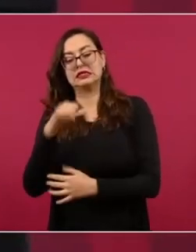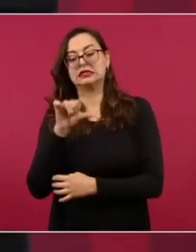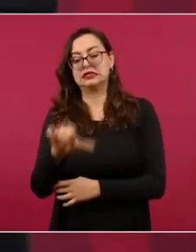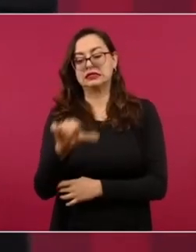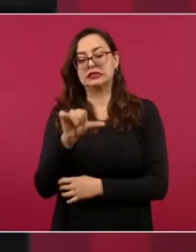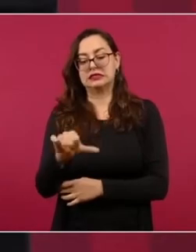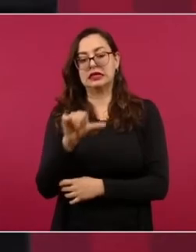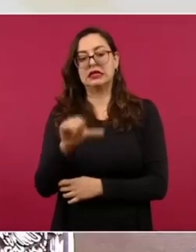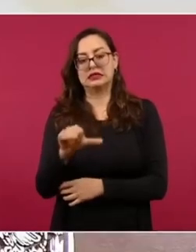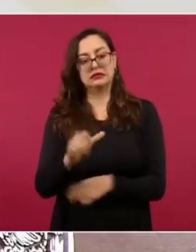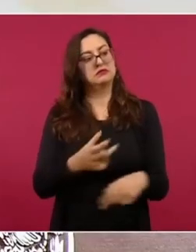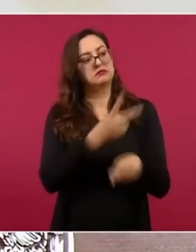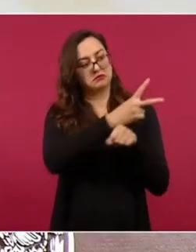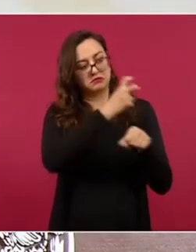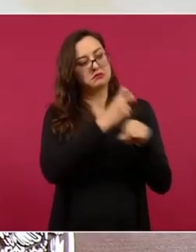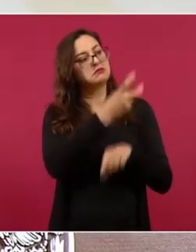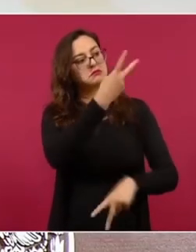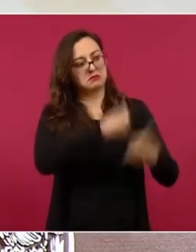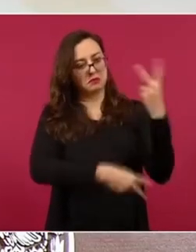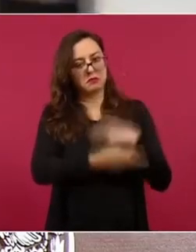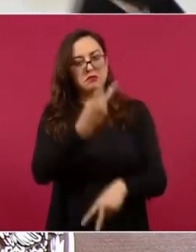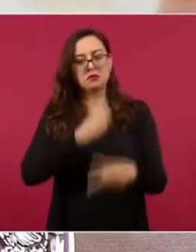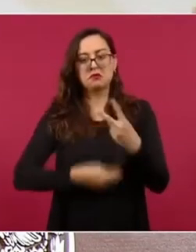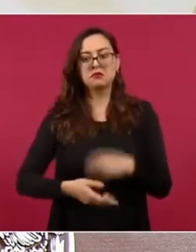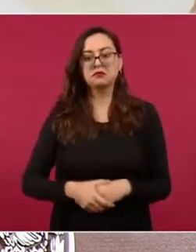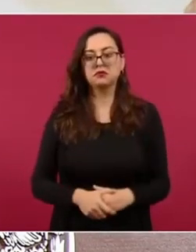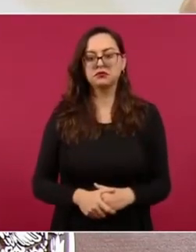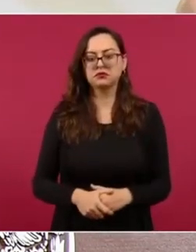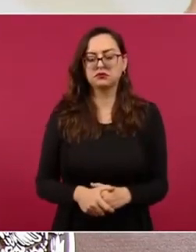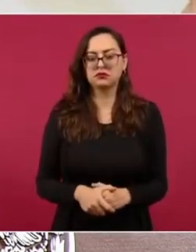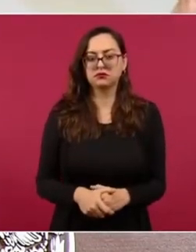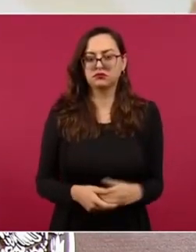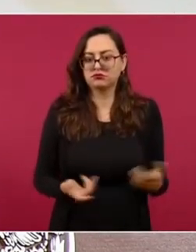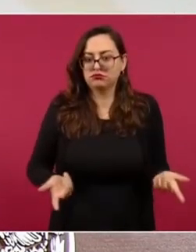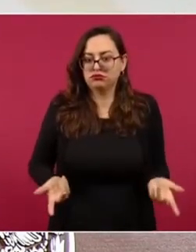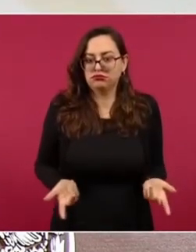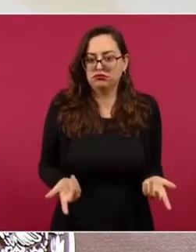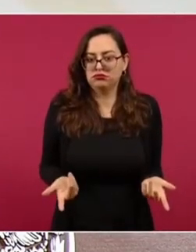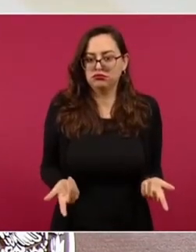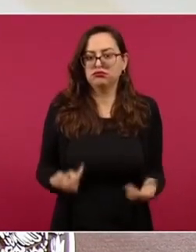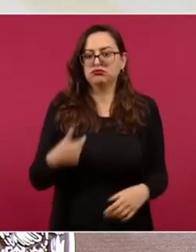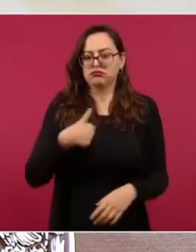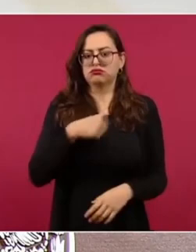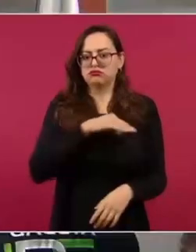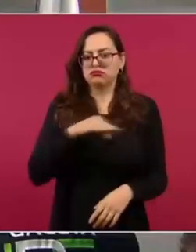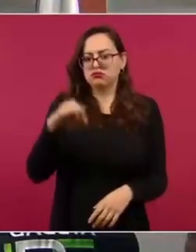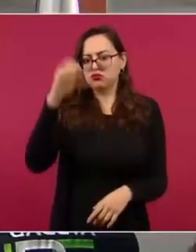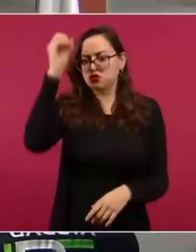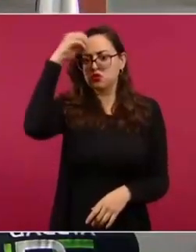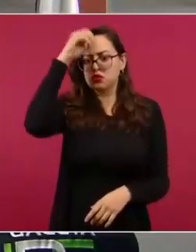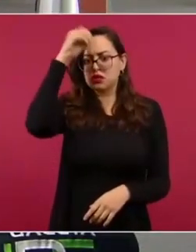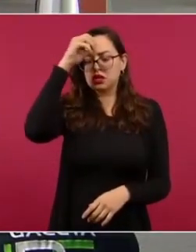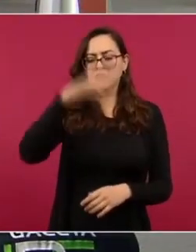Pues invitamos, ¿cómo no vamos a opinar de eso?